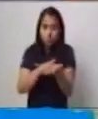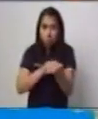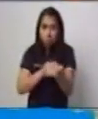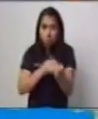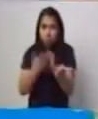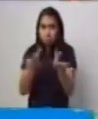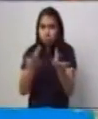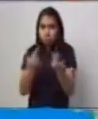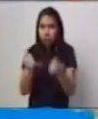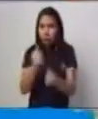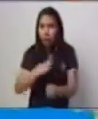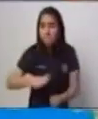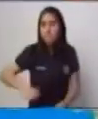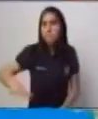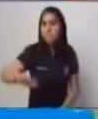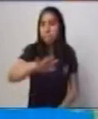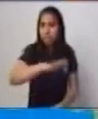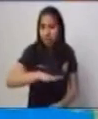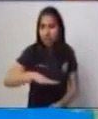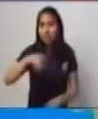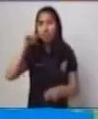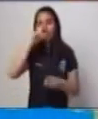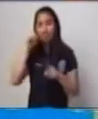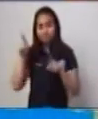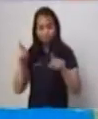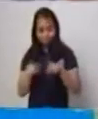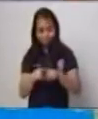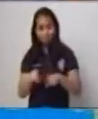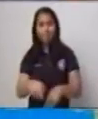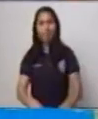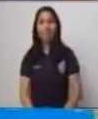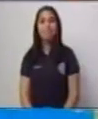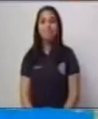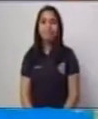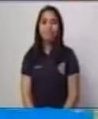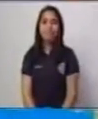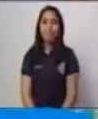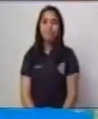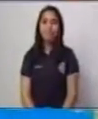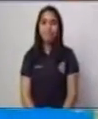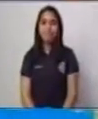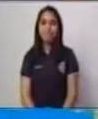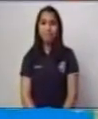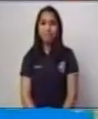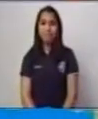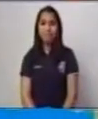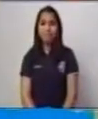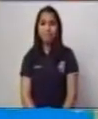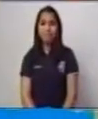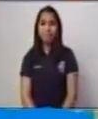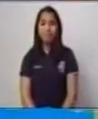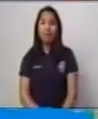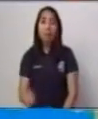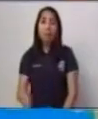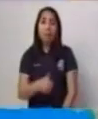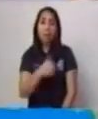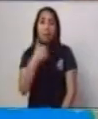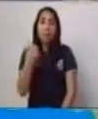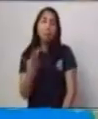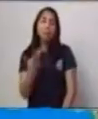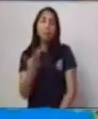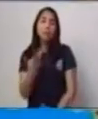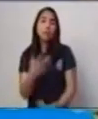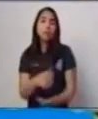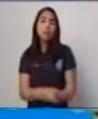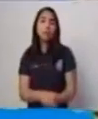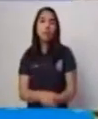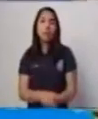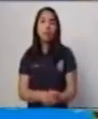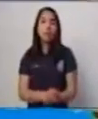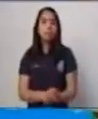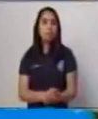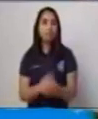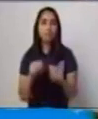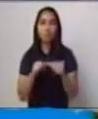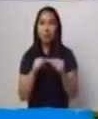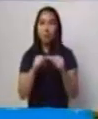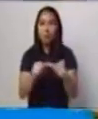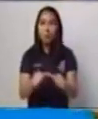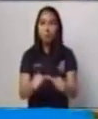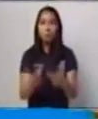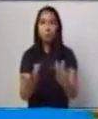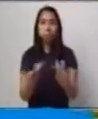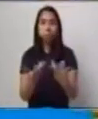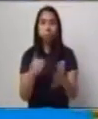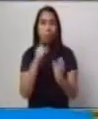este tipo de patrones y de texturas. La composición visual es el ordenamiento de los